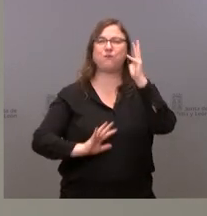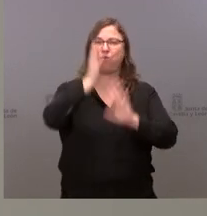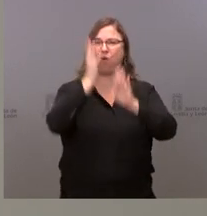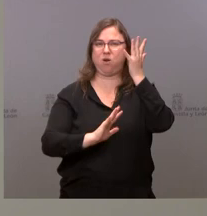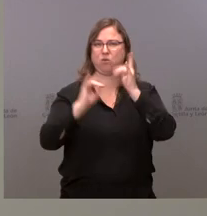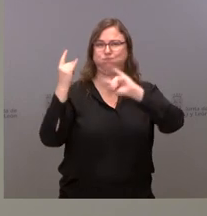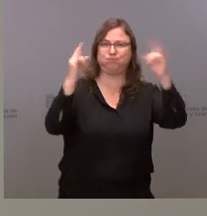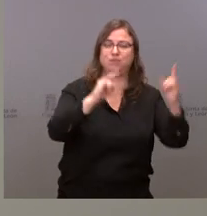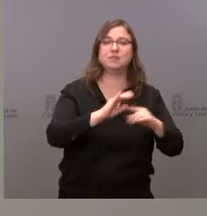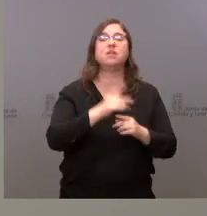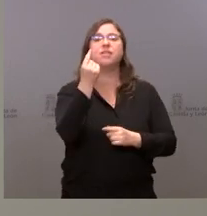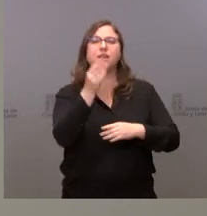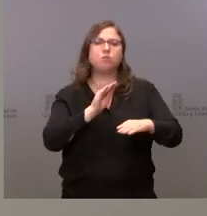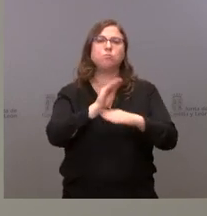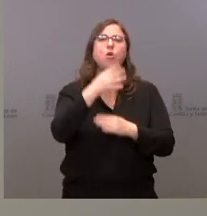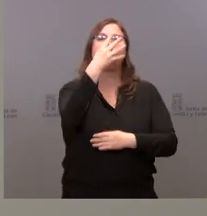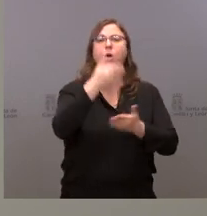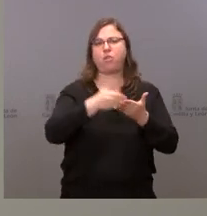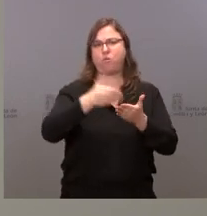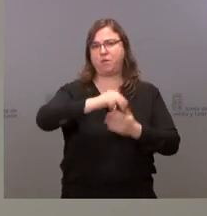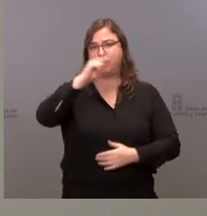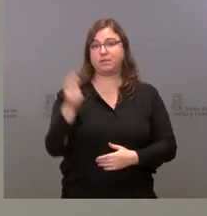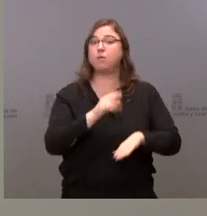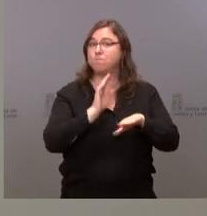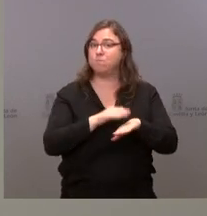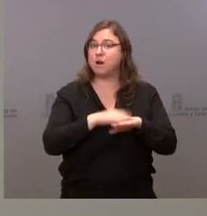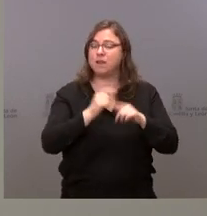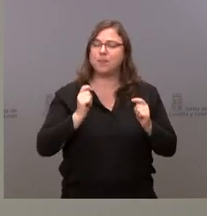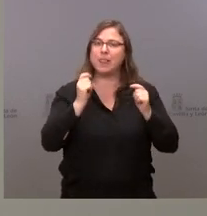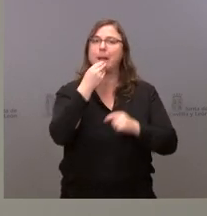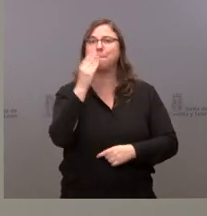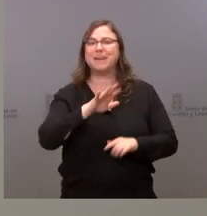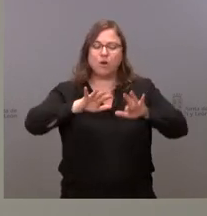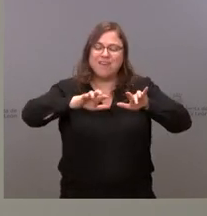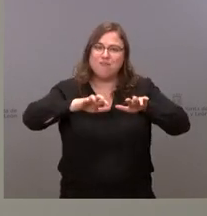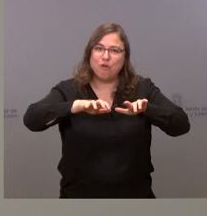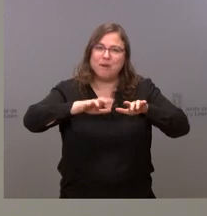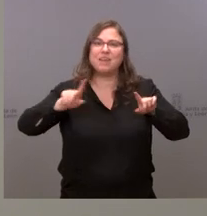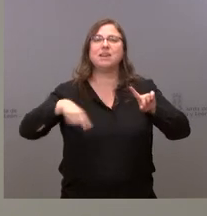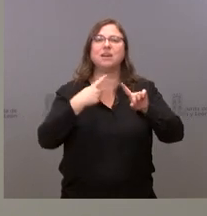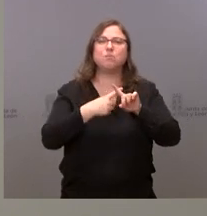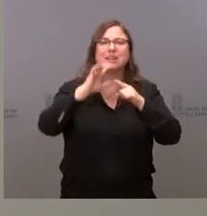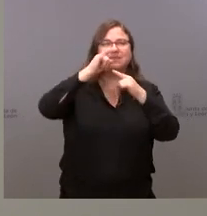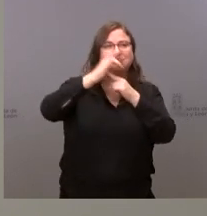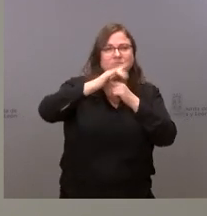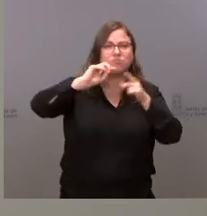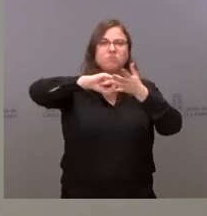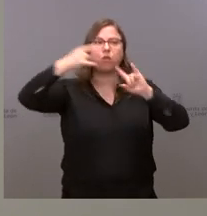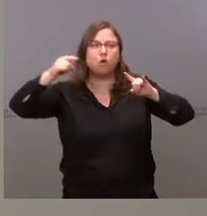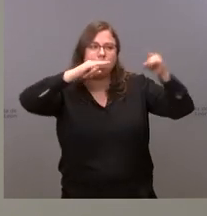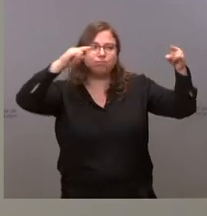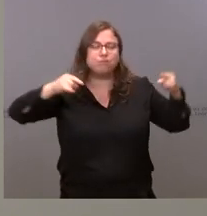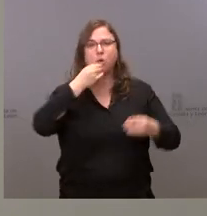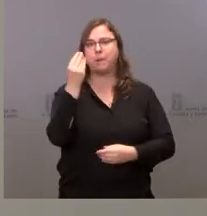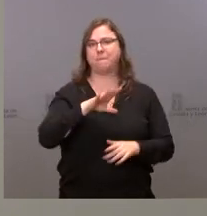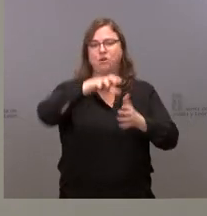Son 4 millones de euros destinados a mejorar las aplicaciones informáticas, elementos tecnológicos y otras mejoras en las instalaciones